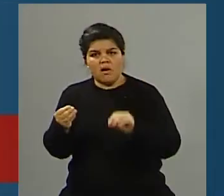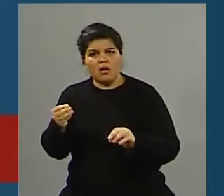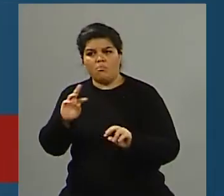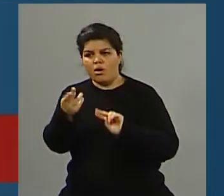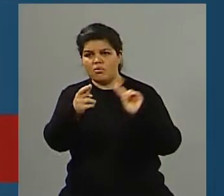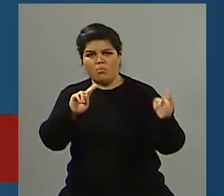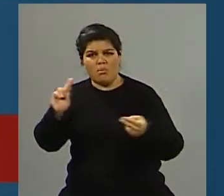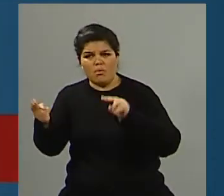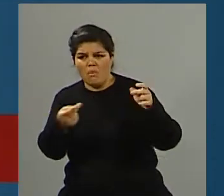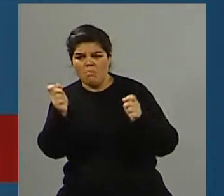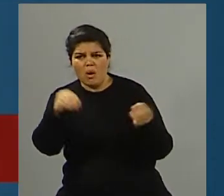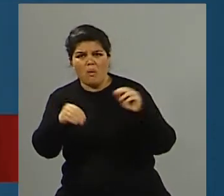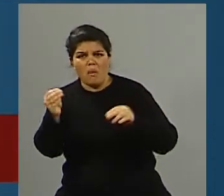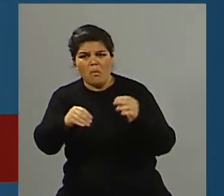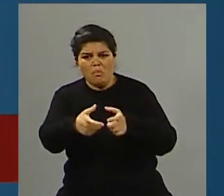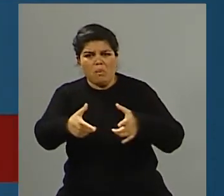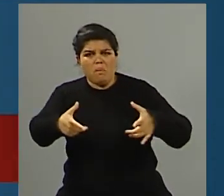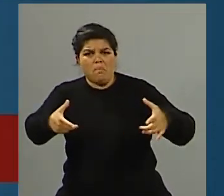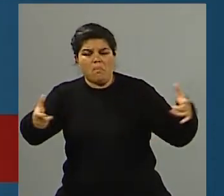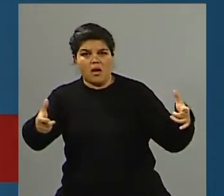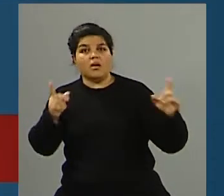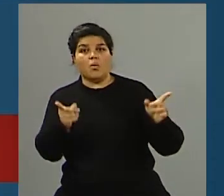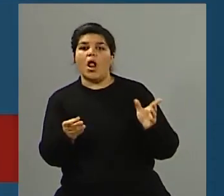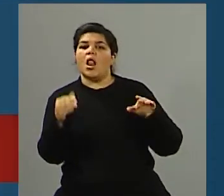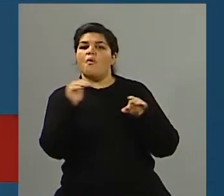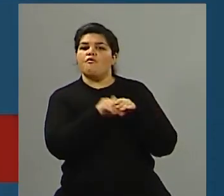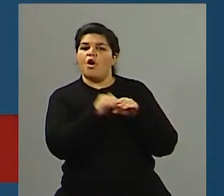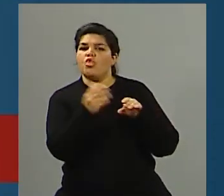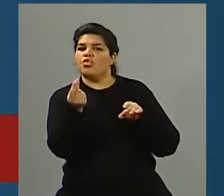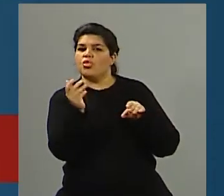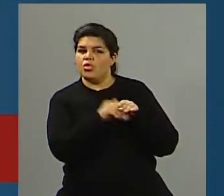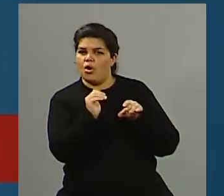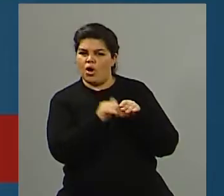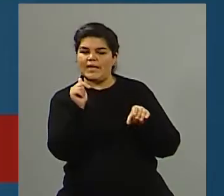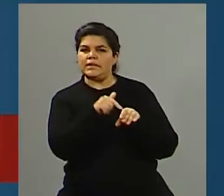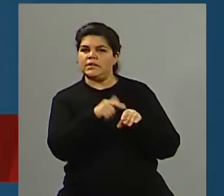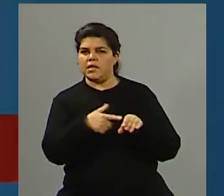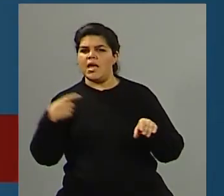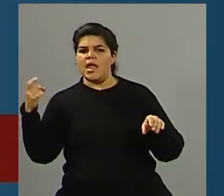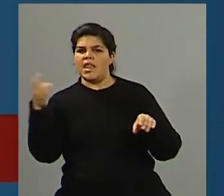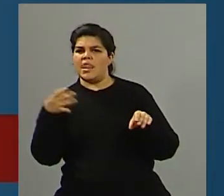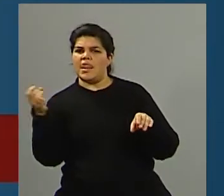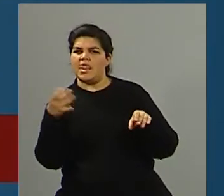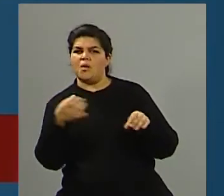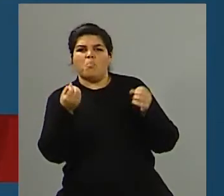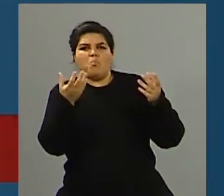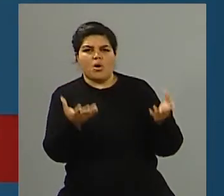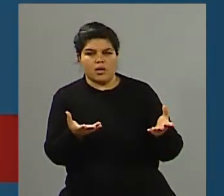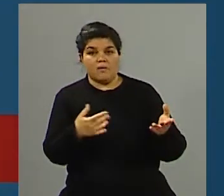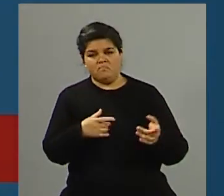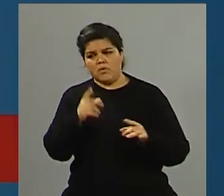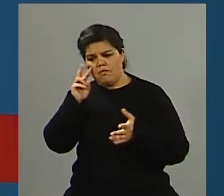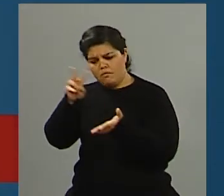Compensación, más allá de que recibió muchos reclamos, más de 7.000 hasta ahora, o al menos en la información que incluso estoy viendo, de un informe que ha hecho CNN también,